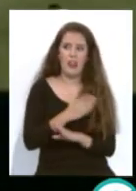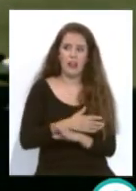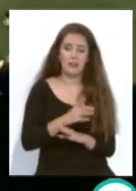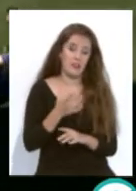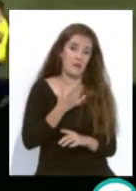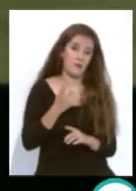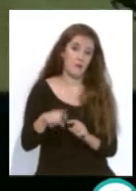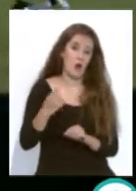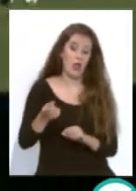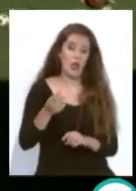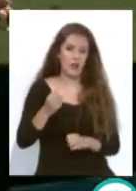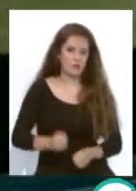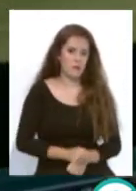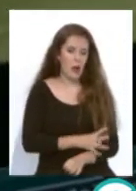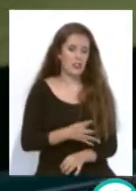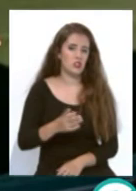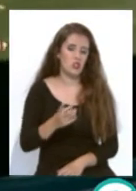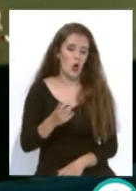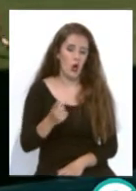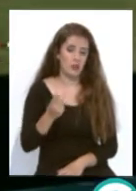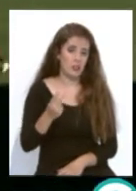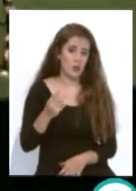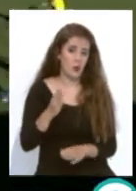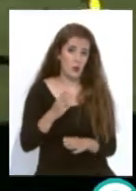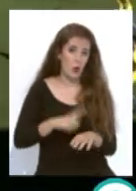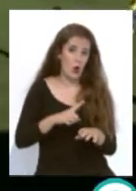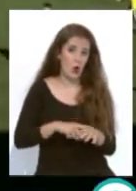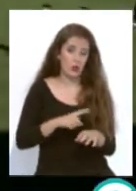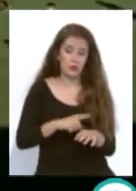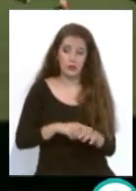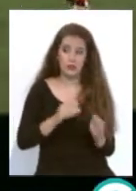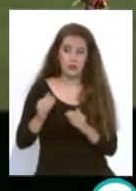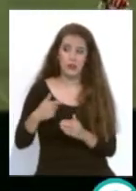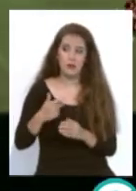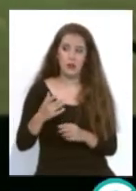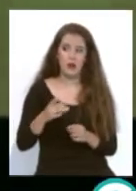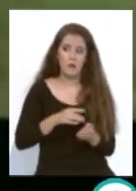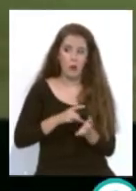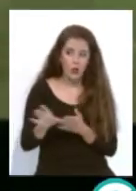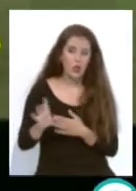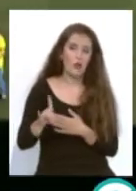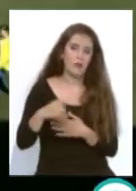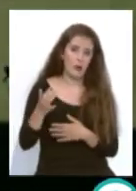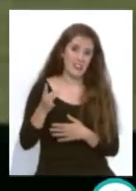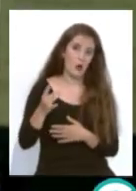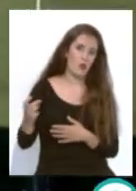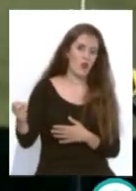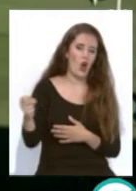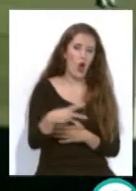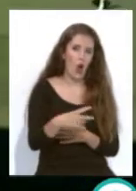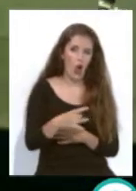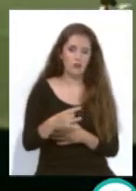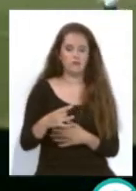tuvo la ocasión en el segundo tiempo nada más empezar ya de ponerse por delante, la expulsión, el segundo gol y yo creo que fue un partido demasiado